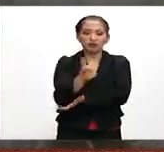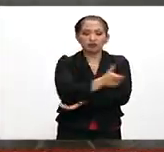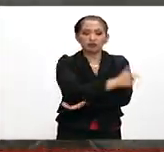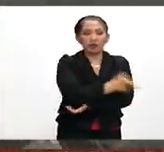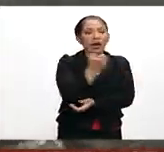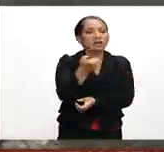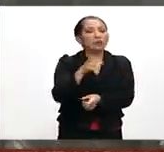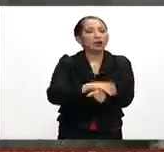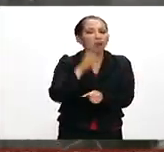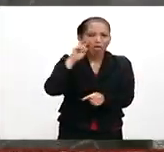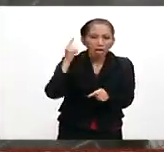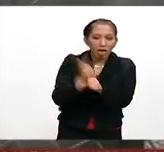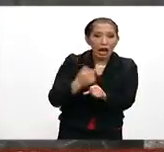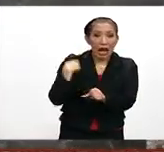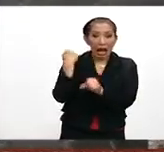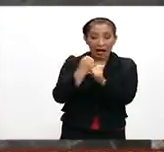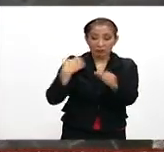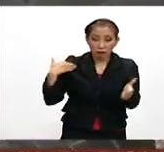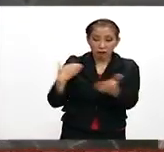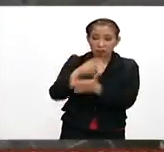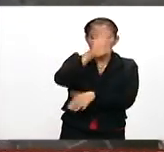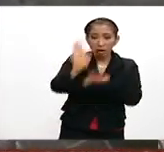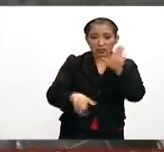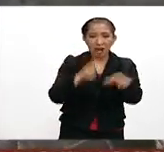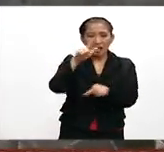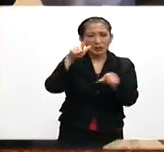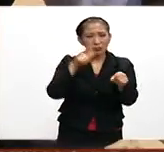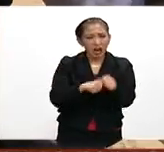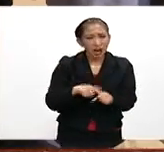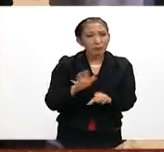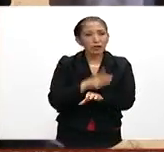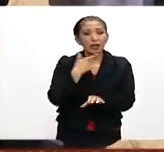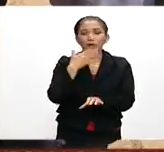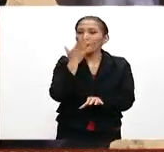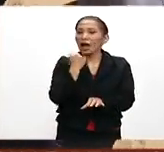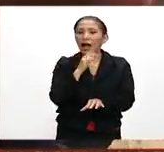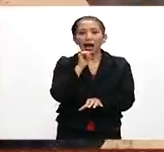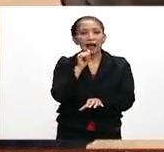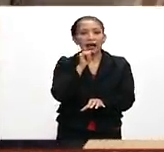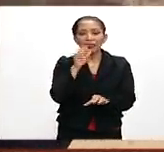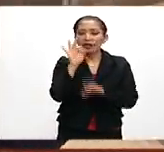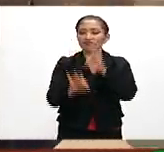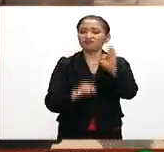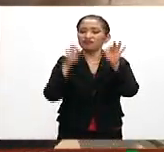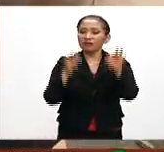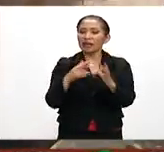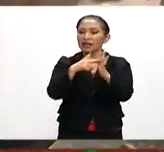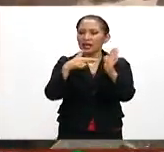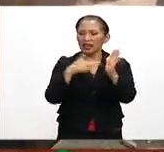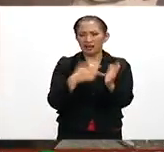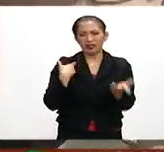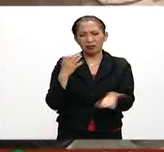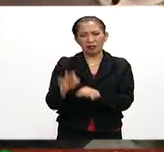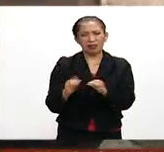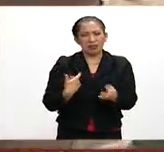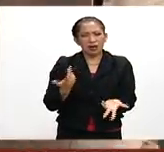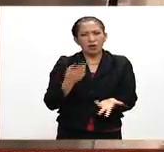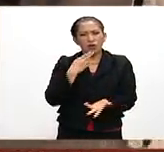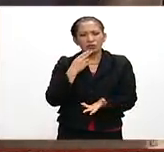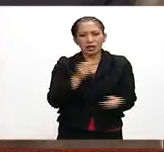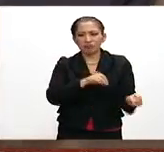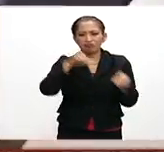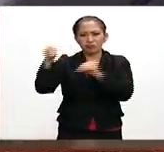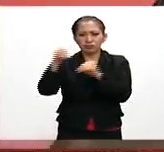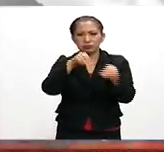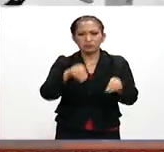Esto en virtud de que en los últimos años han muerto algunos ejemplares, ya que no se han manejado protocolos adecuados en el proceso de manejo y